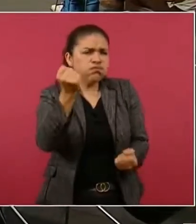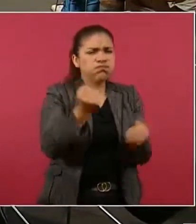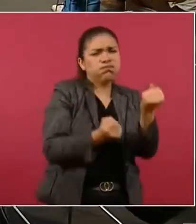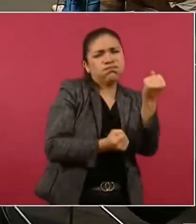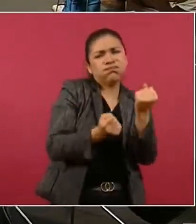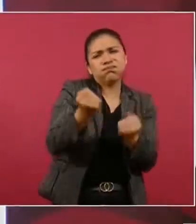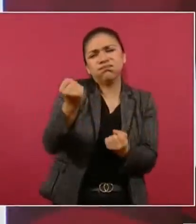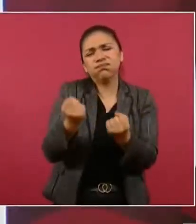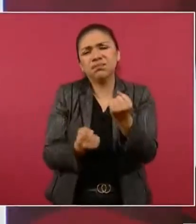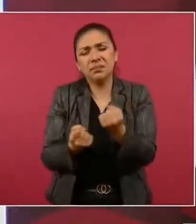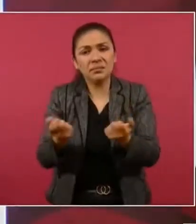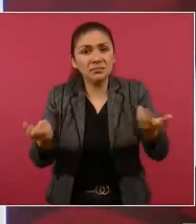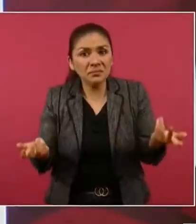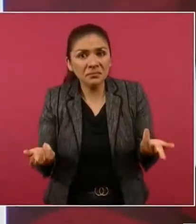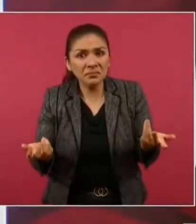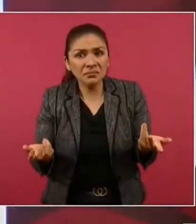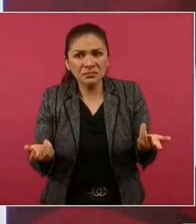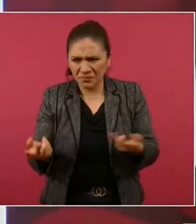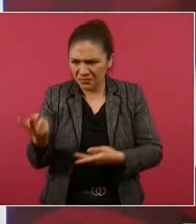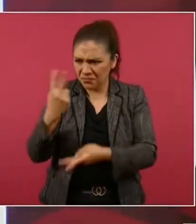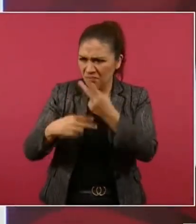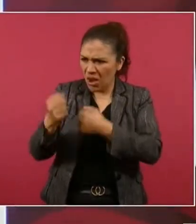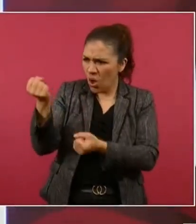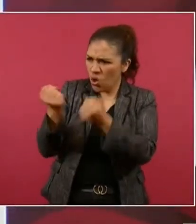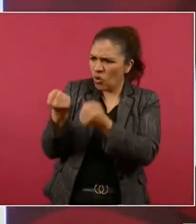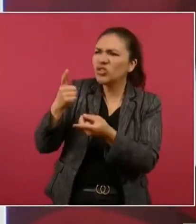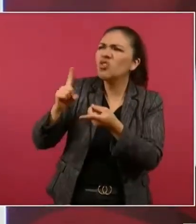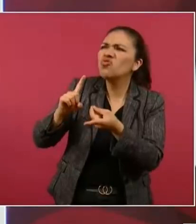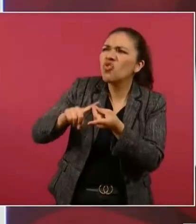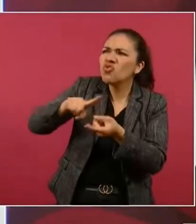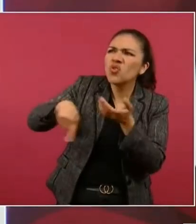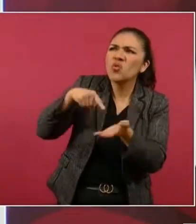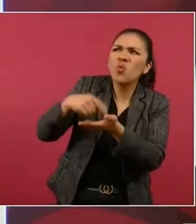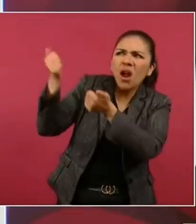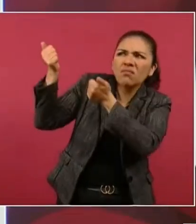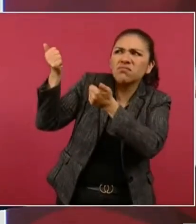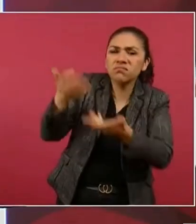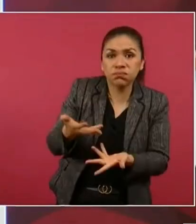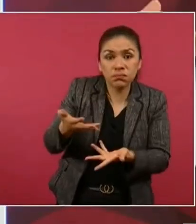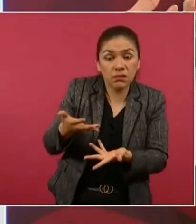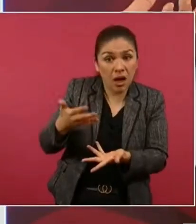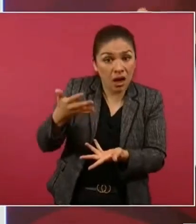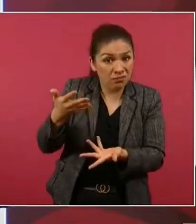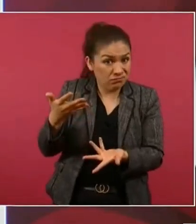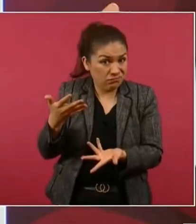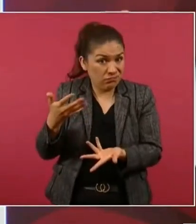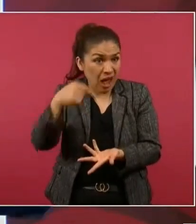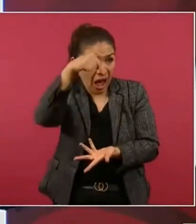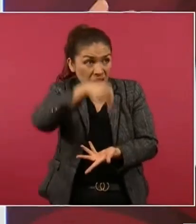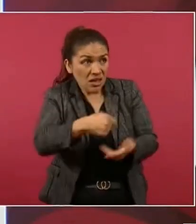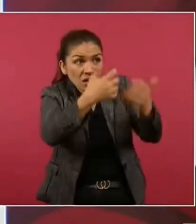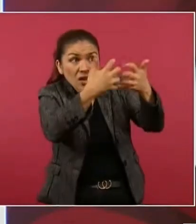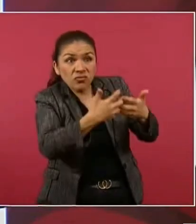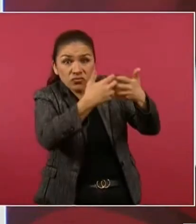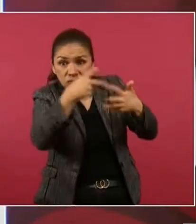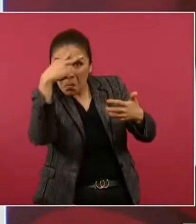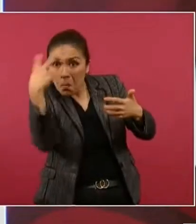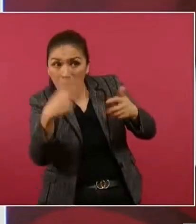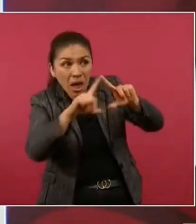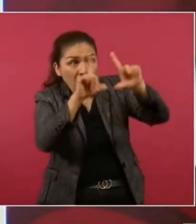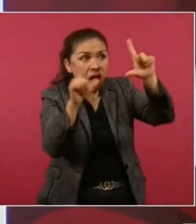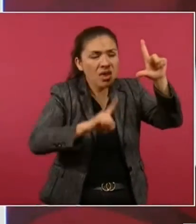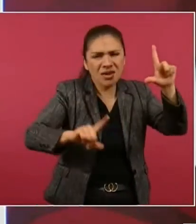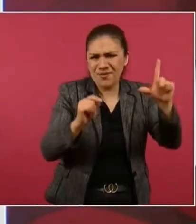¿A dónde producen esos coches de lujo? Pues no hay en las plantas automotrices de México.